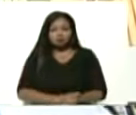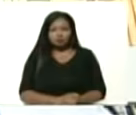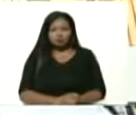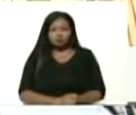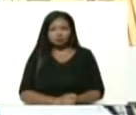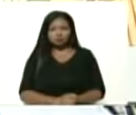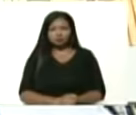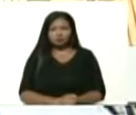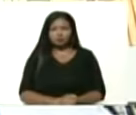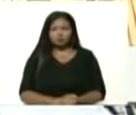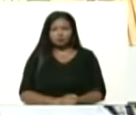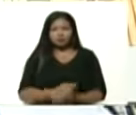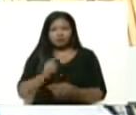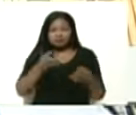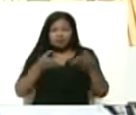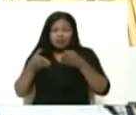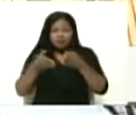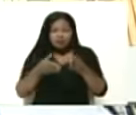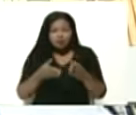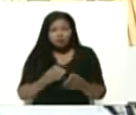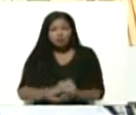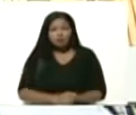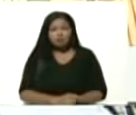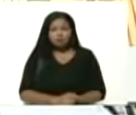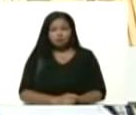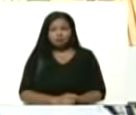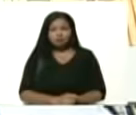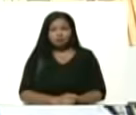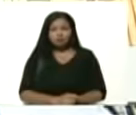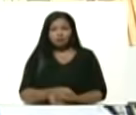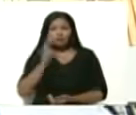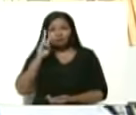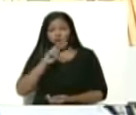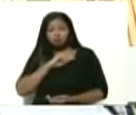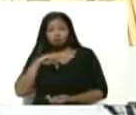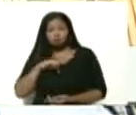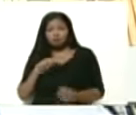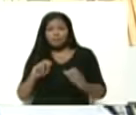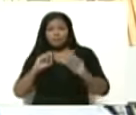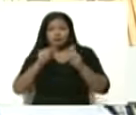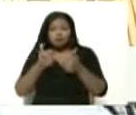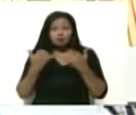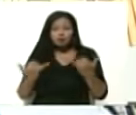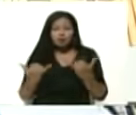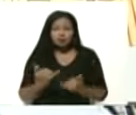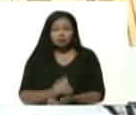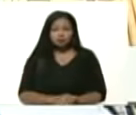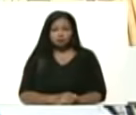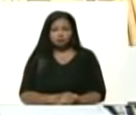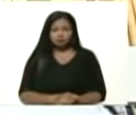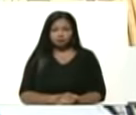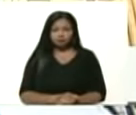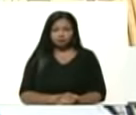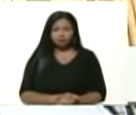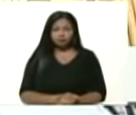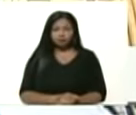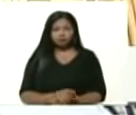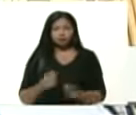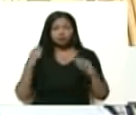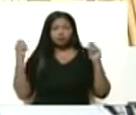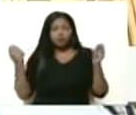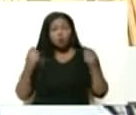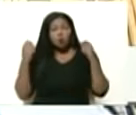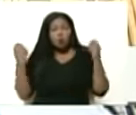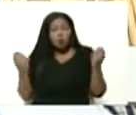Ese es el camino, el diálogo. Bueno, fíjense ustedes, estamos empezando precisamente una jornada de